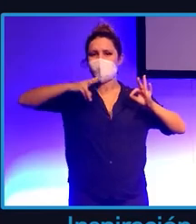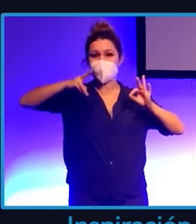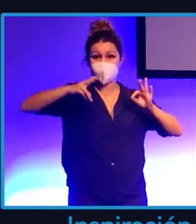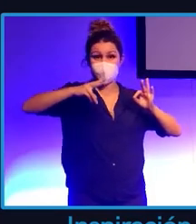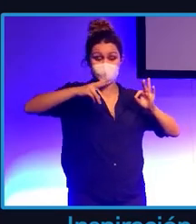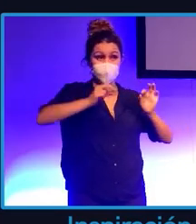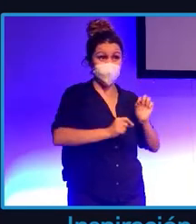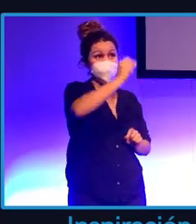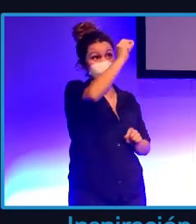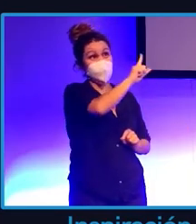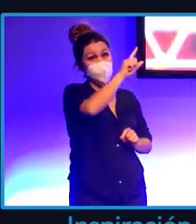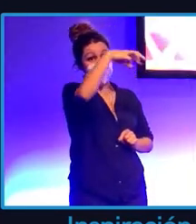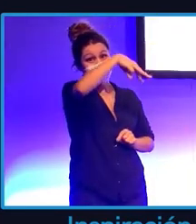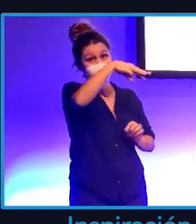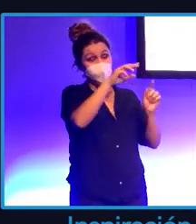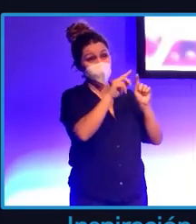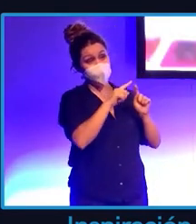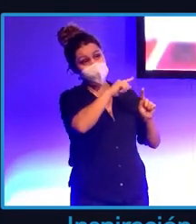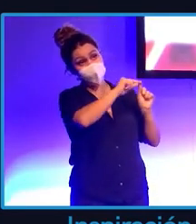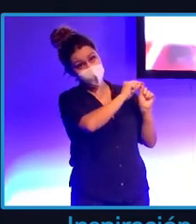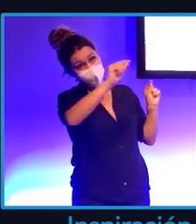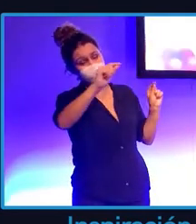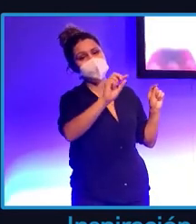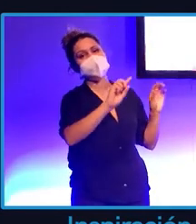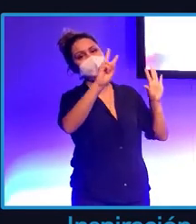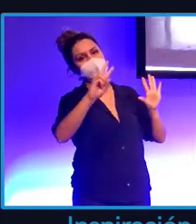por 7 para poder hacer este tipo de cosas.